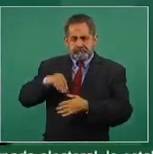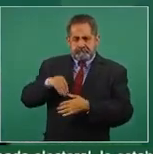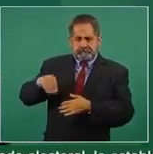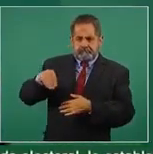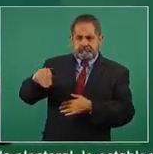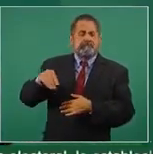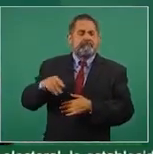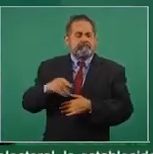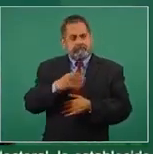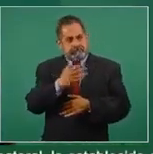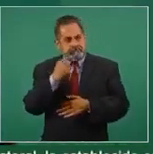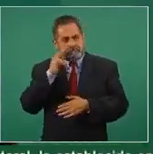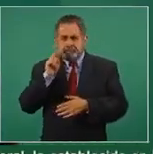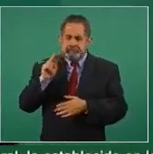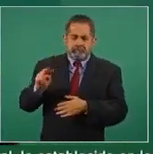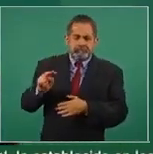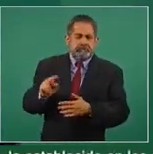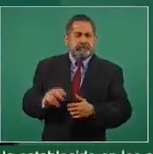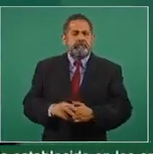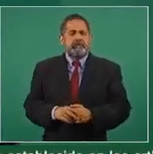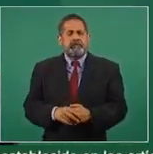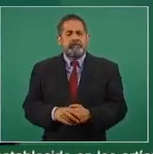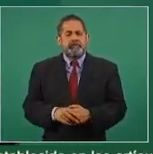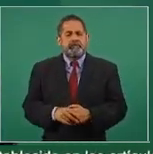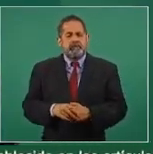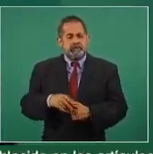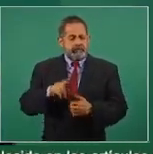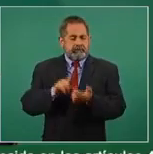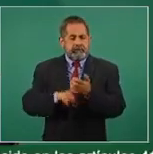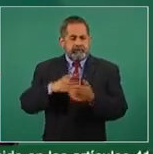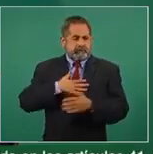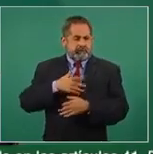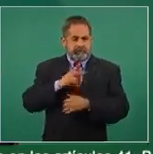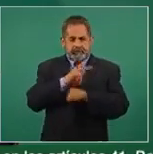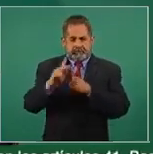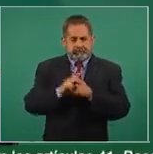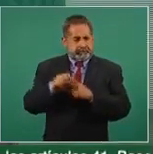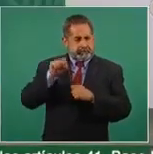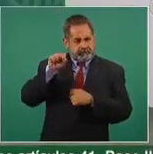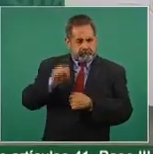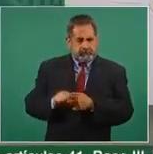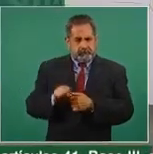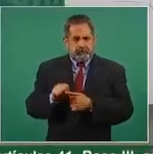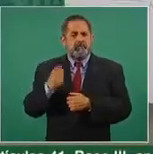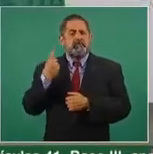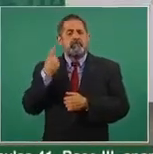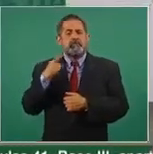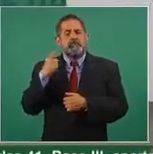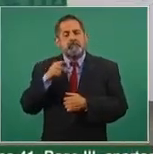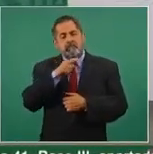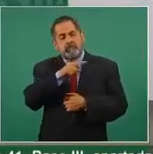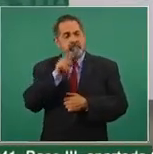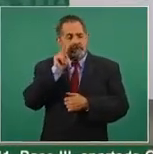sur de nuestro país, para que